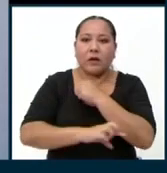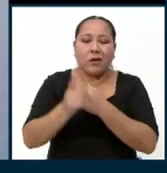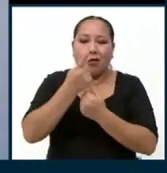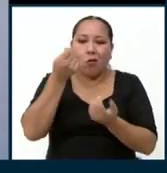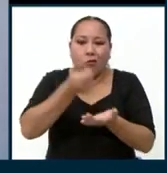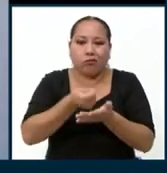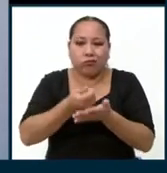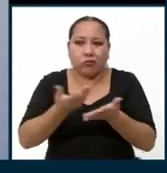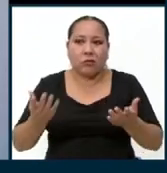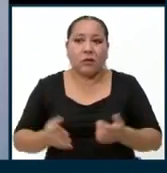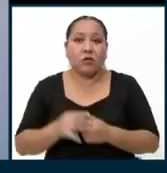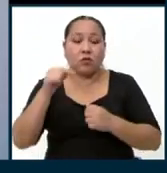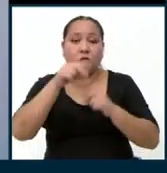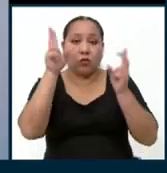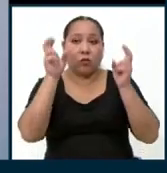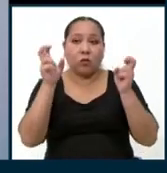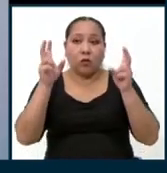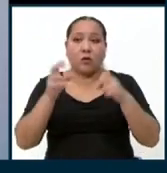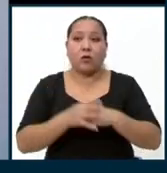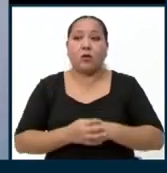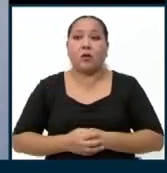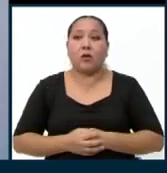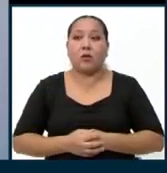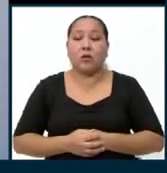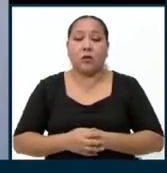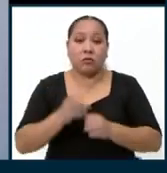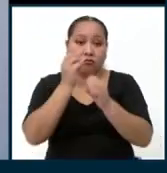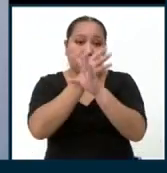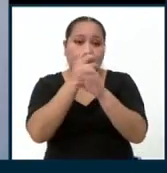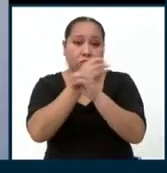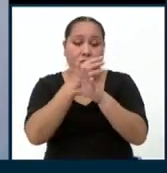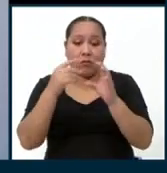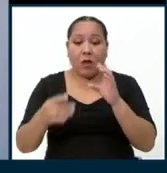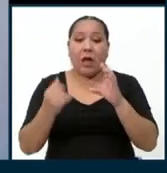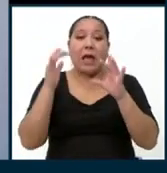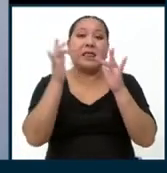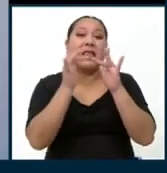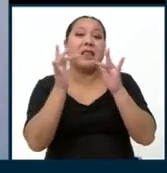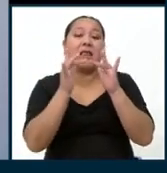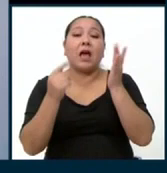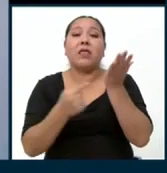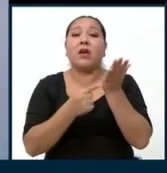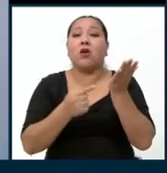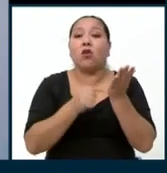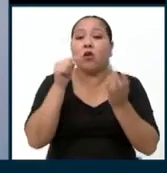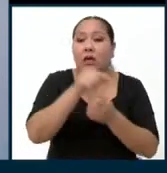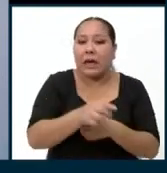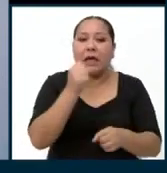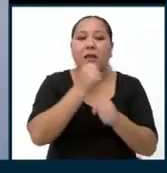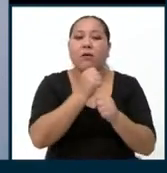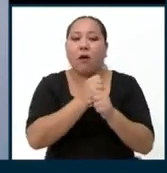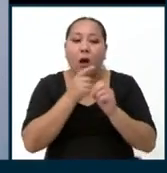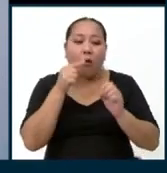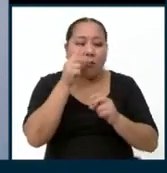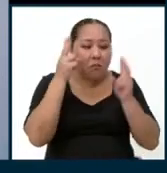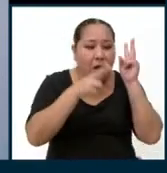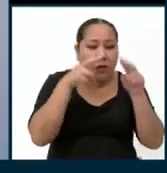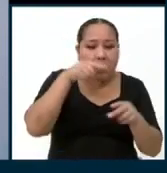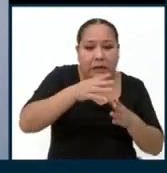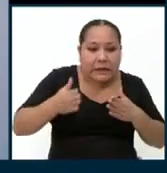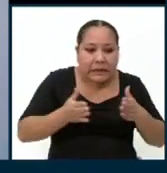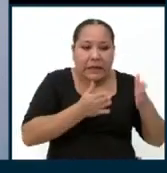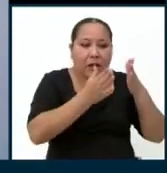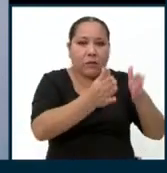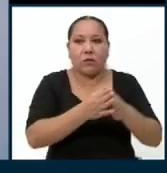un tema, hoy en día estamos, la cibernética está a la orden del día, la tecnología, trabajar por ahí. Yo creo que debería